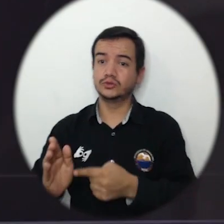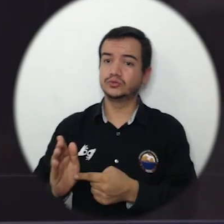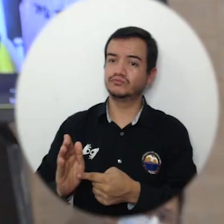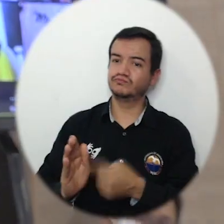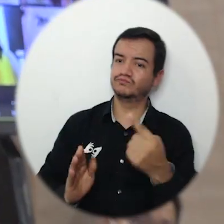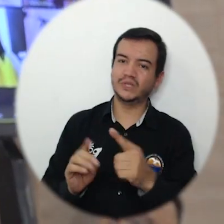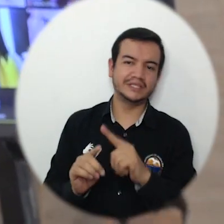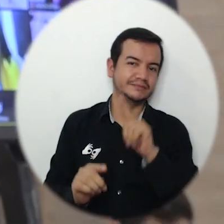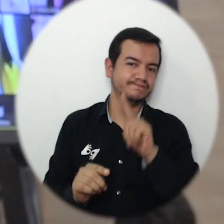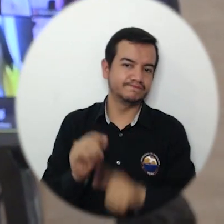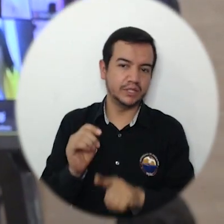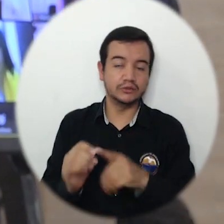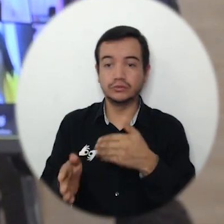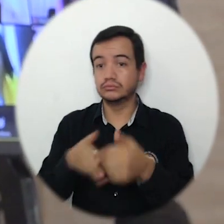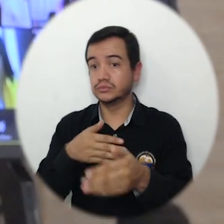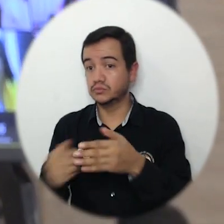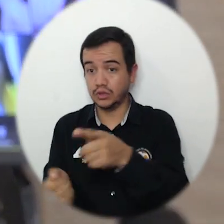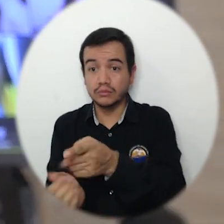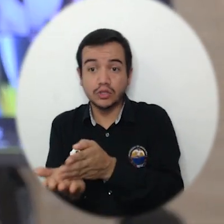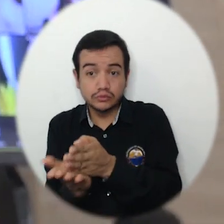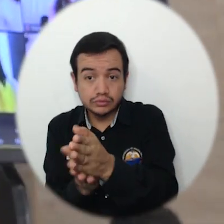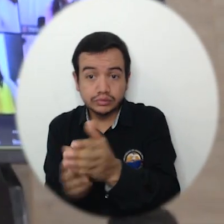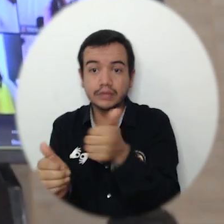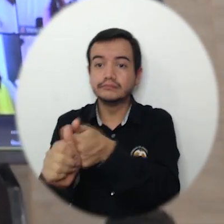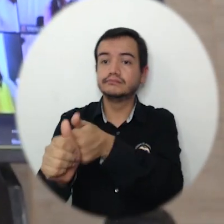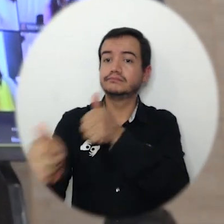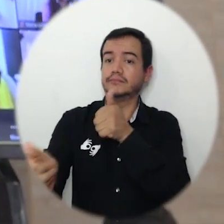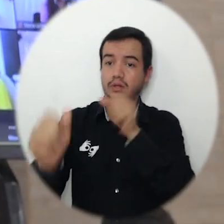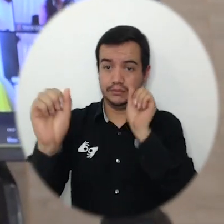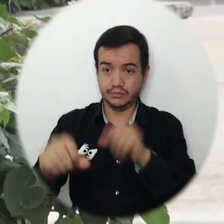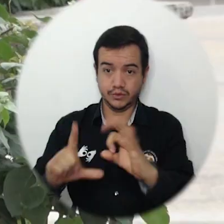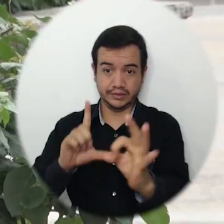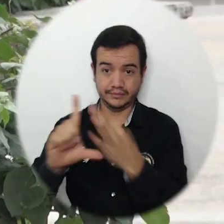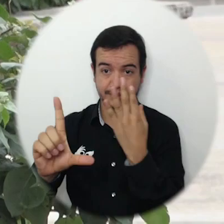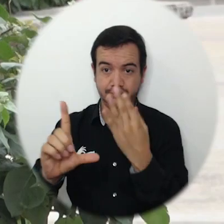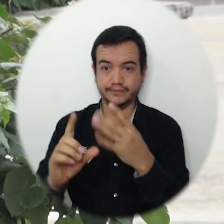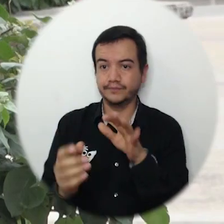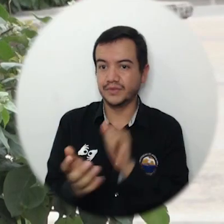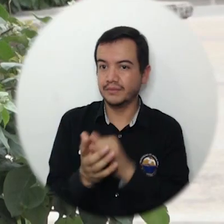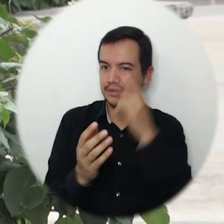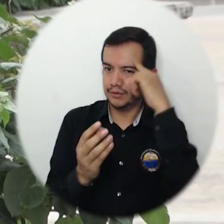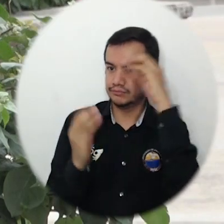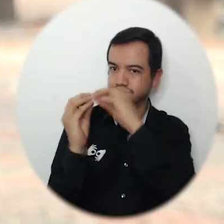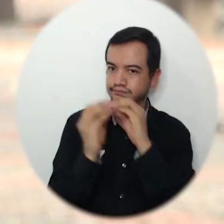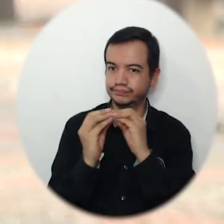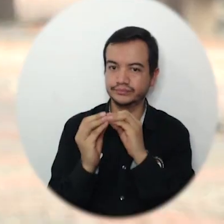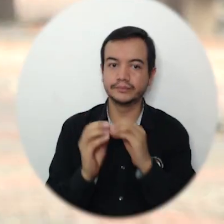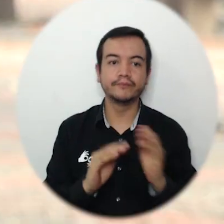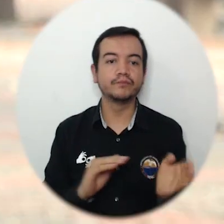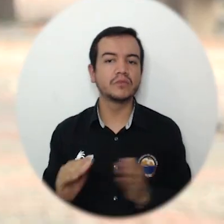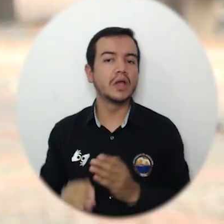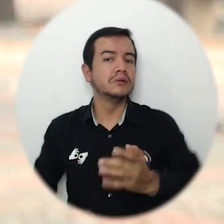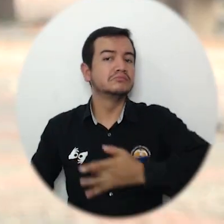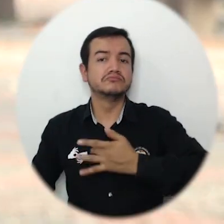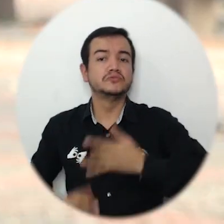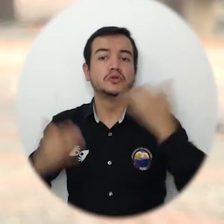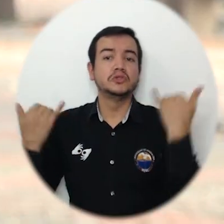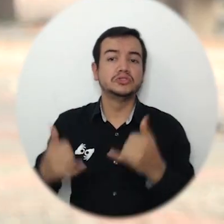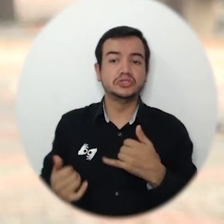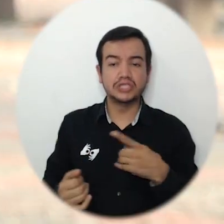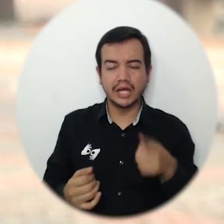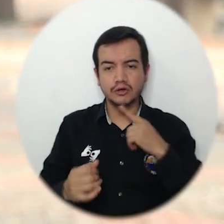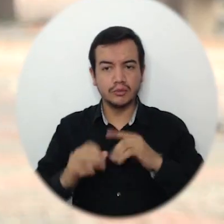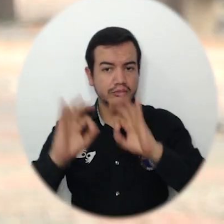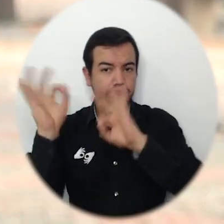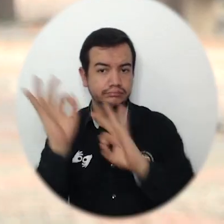luego pueden hacerlo y pueden continuar estudiando de manera remota. Entonces se está pensando en todo. Si ya estamos haciendo lo correcto,